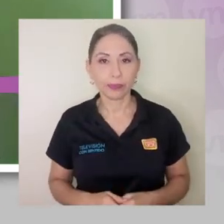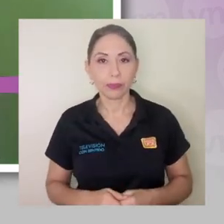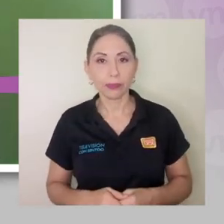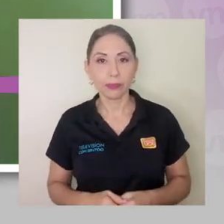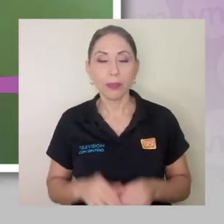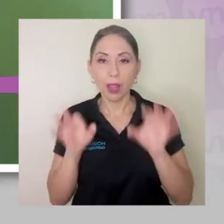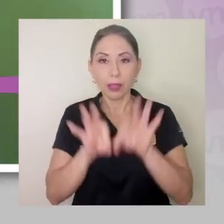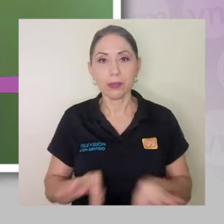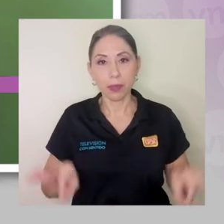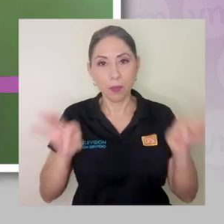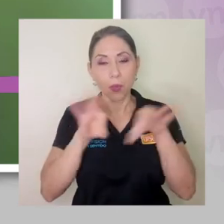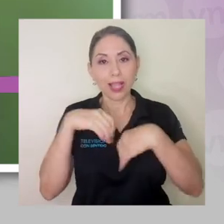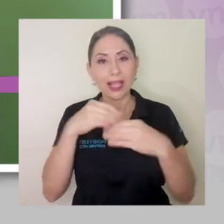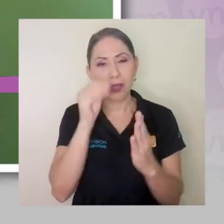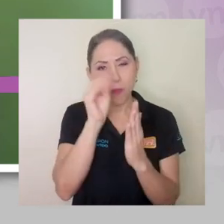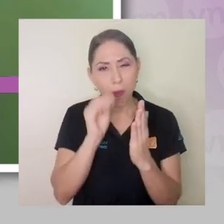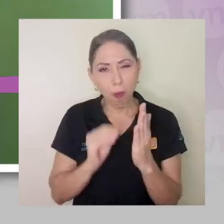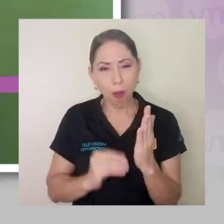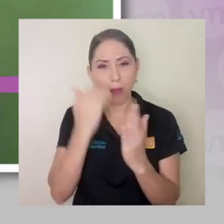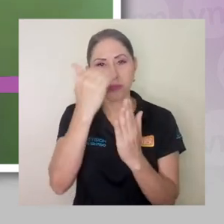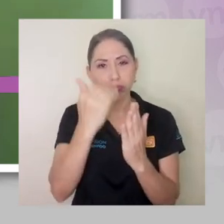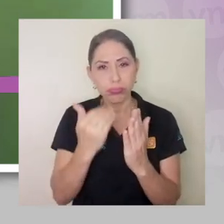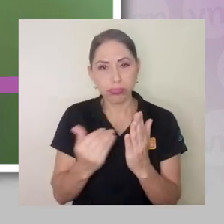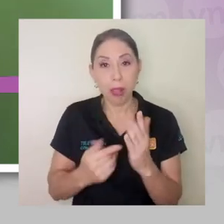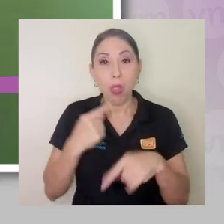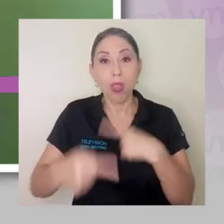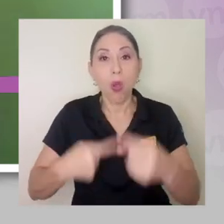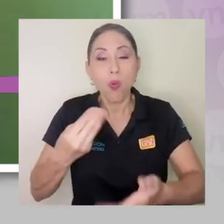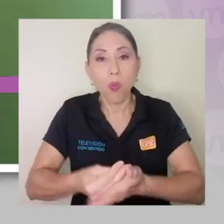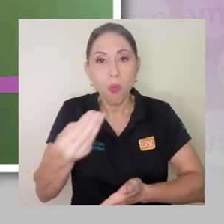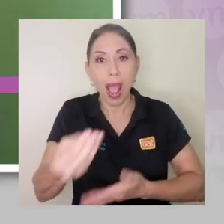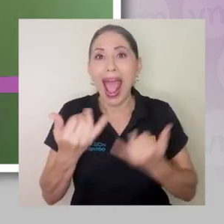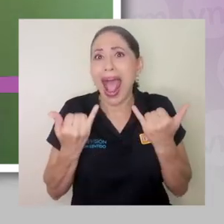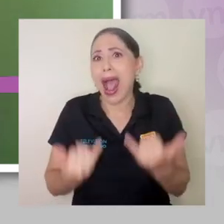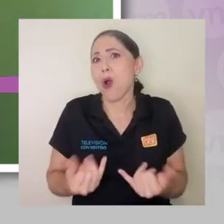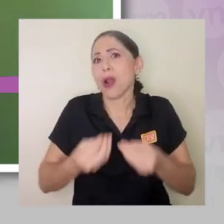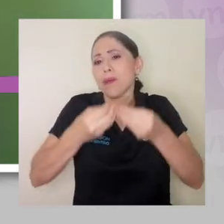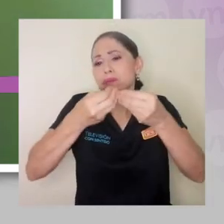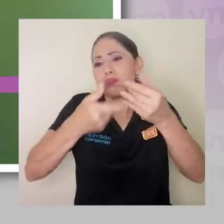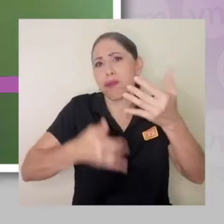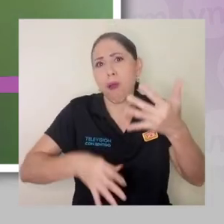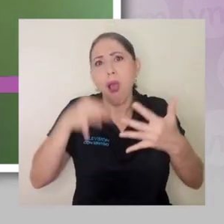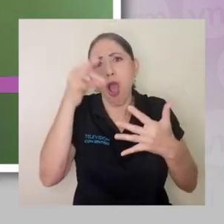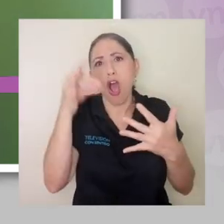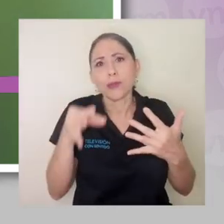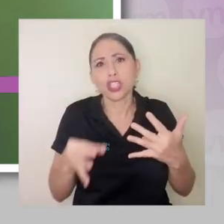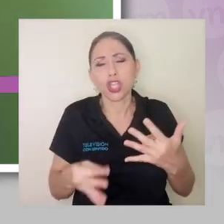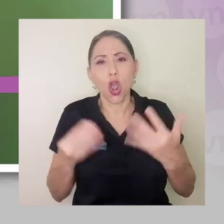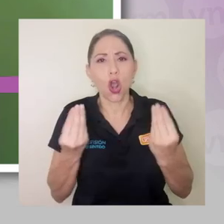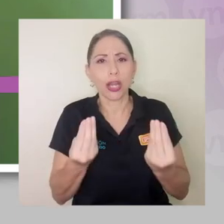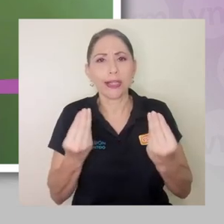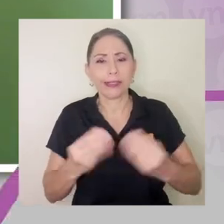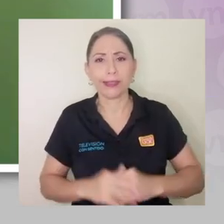Entonces, es importante hacer una lista de compras. Ahora hay muchísimas opciones